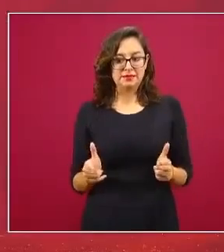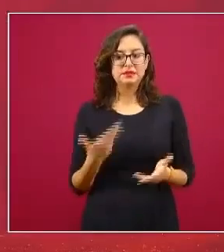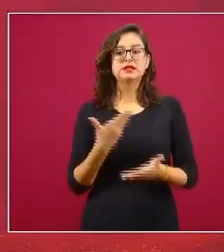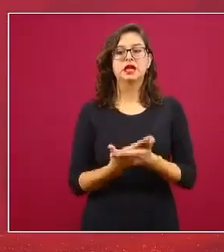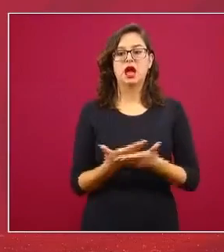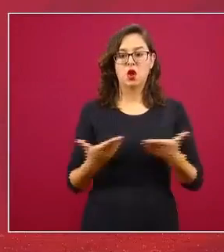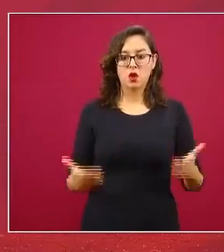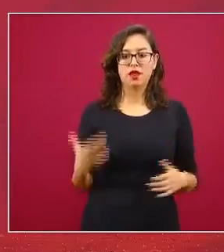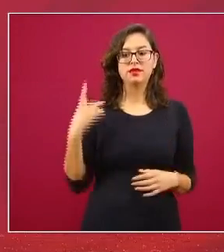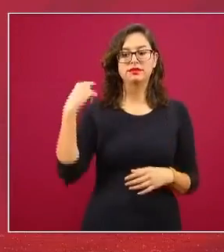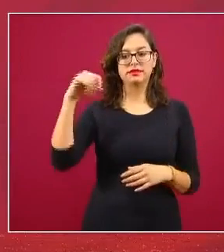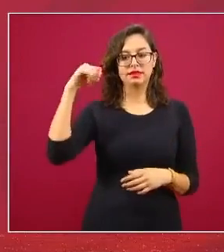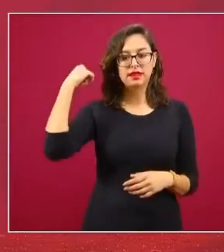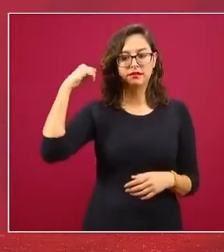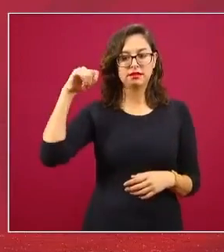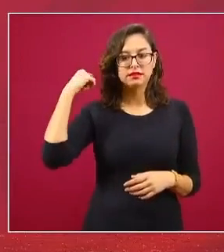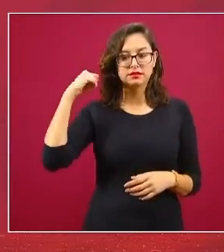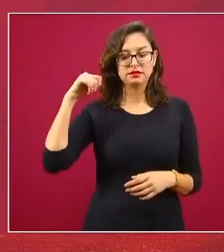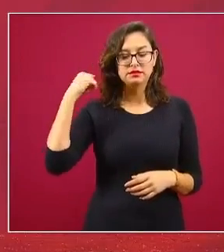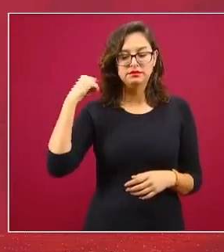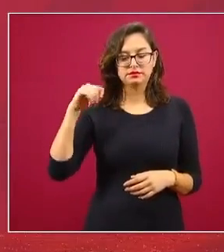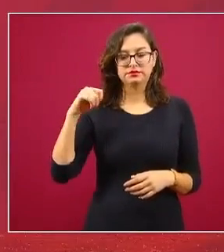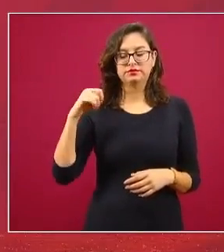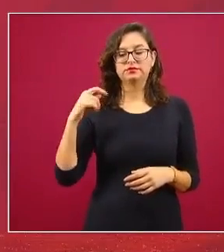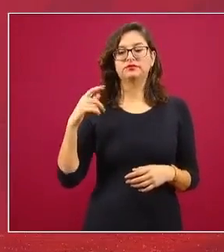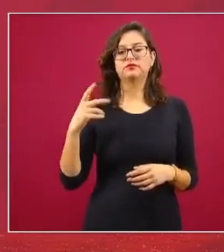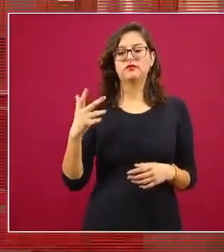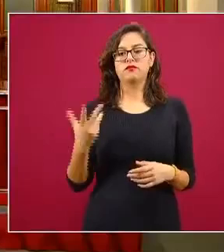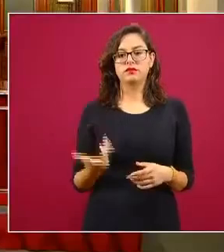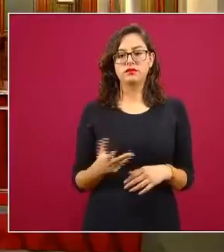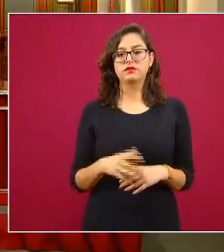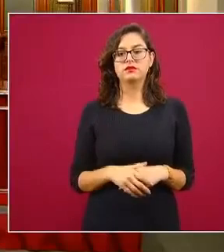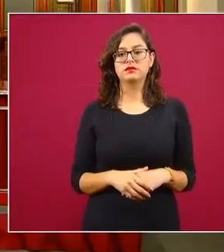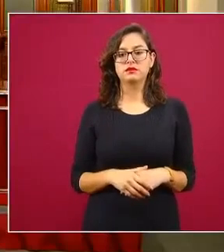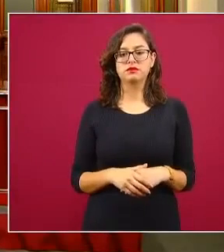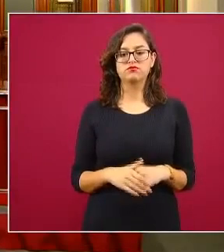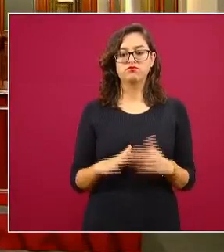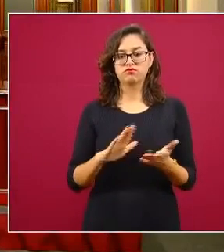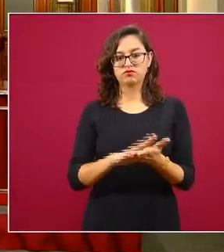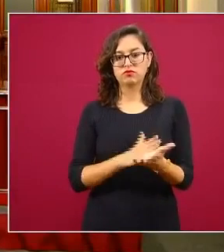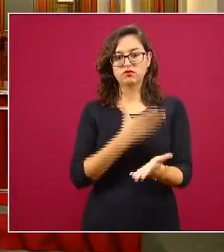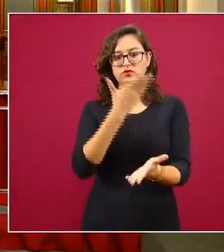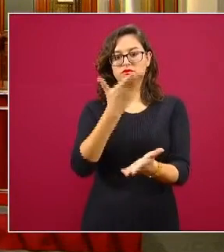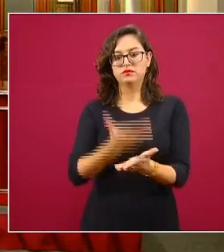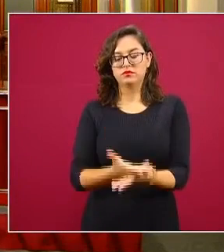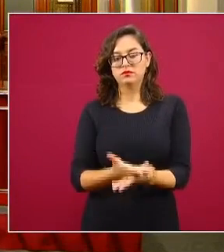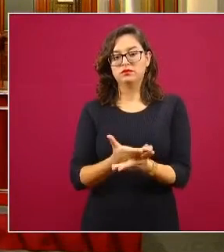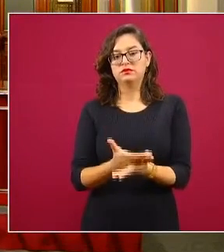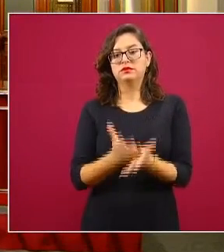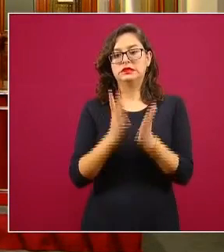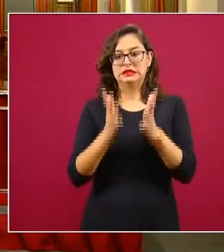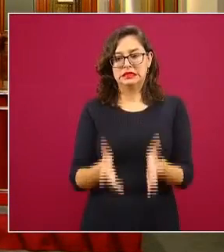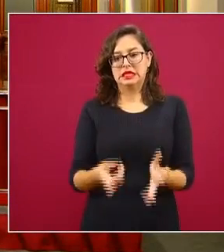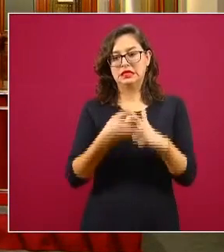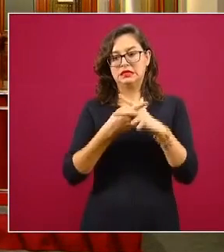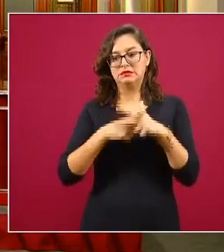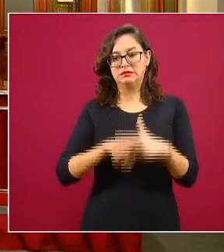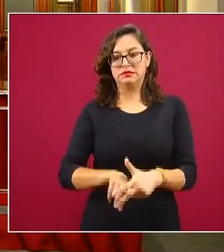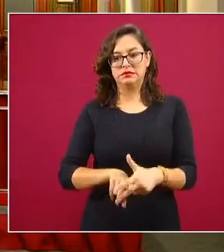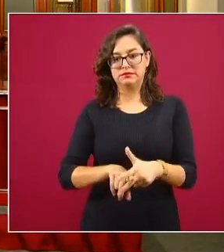ahora en Tabasco, donde estamos presentando e iniciando ya en el terreno